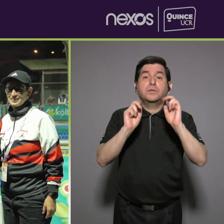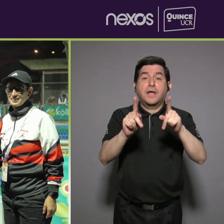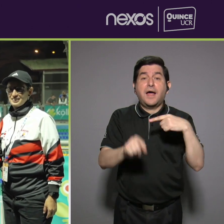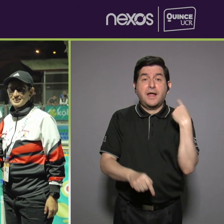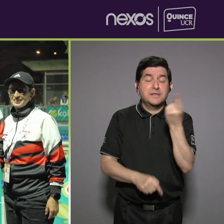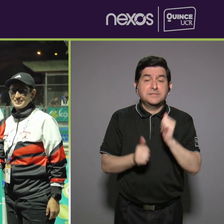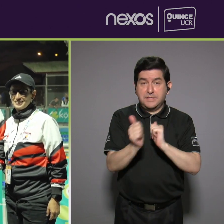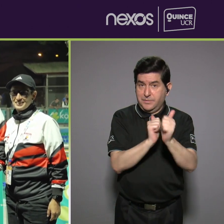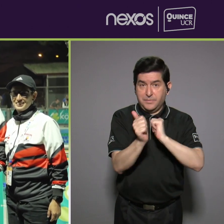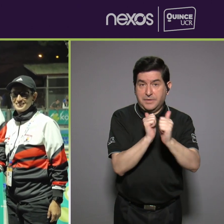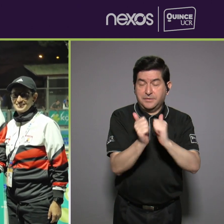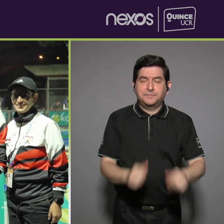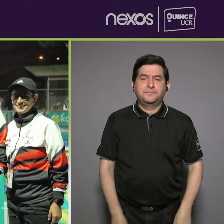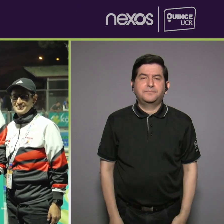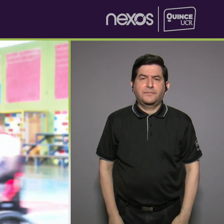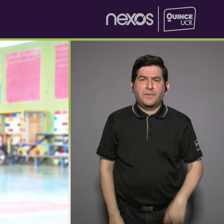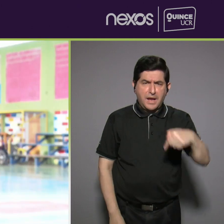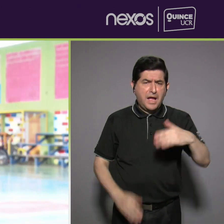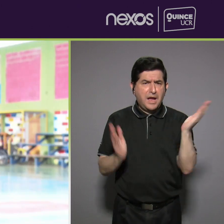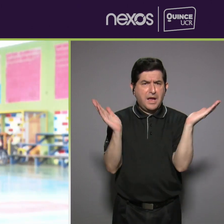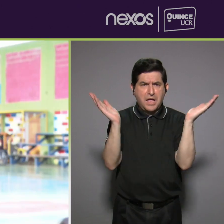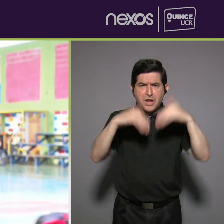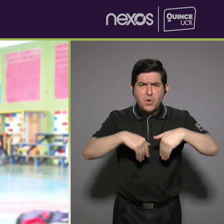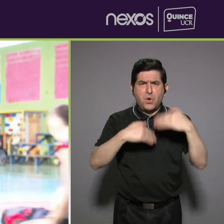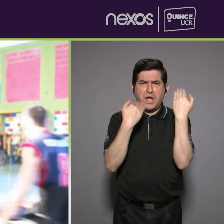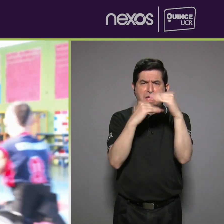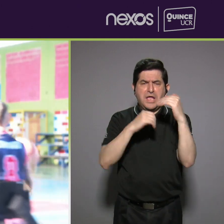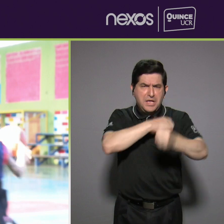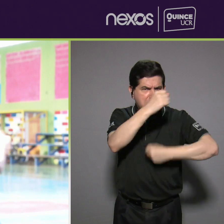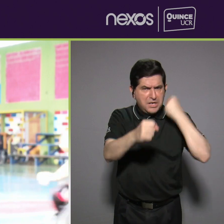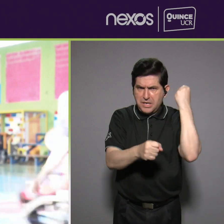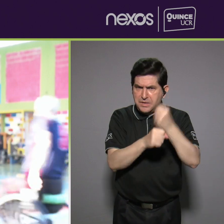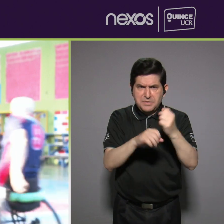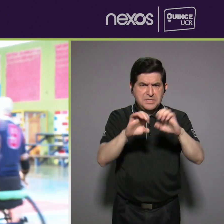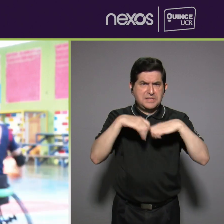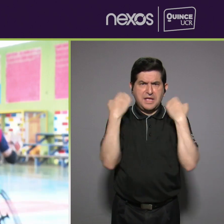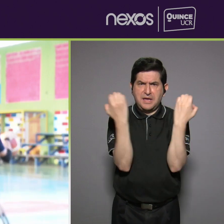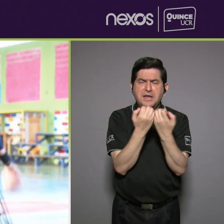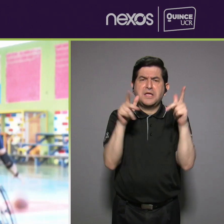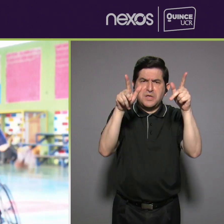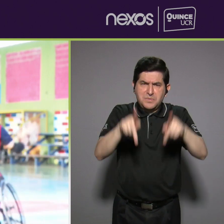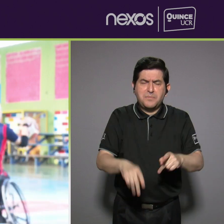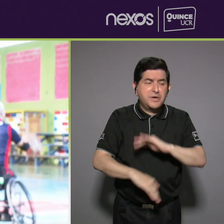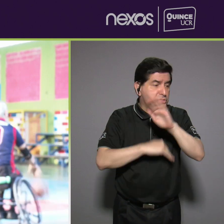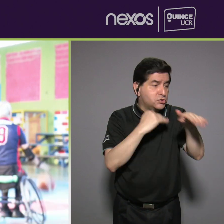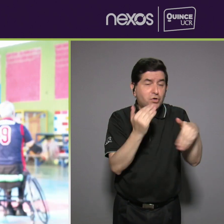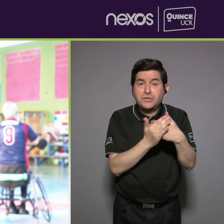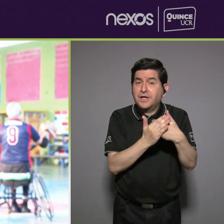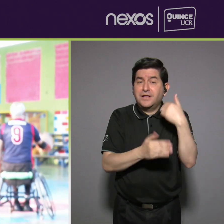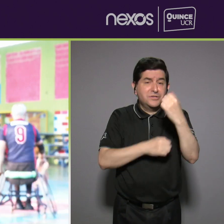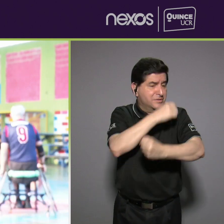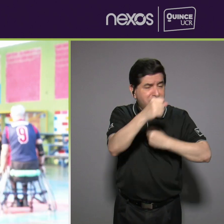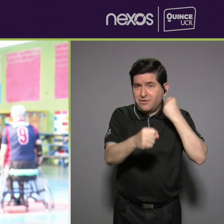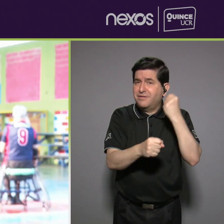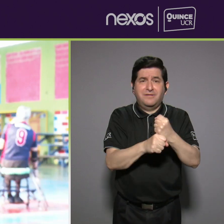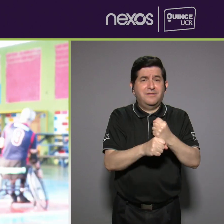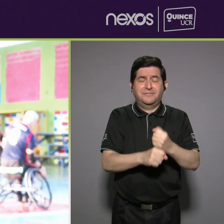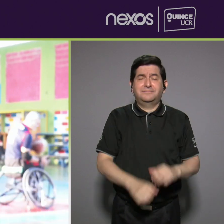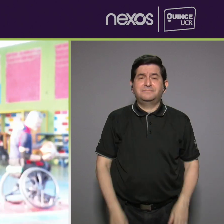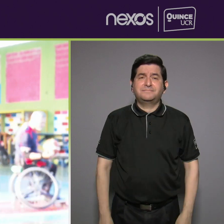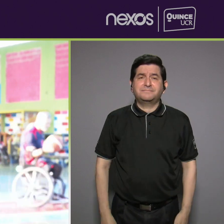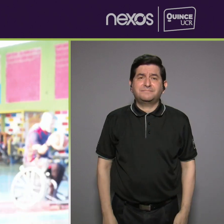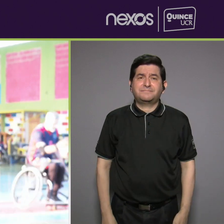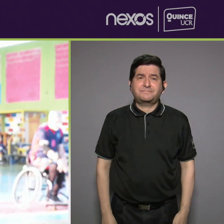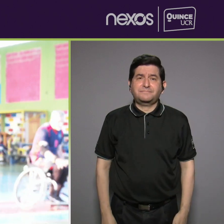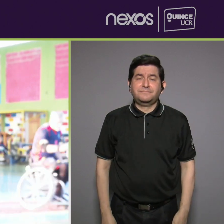siempre en el deporte. Aquí no hay límite de edad. En el equipo hay gente de todas las edades. Y es